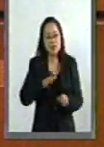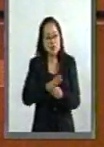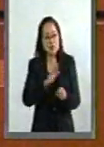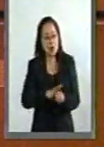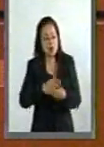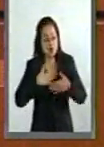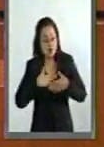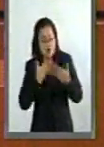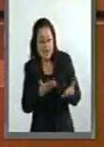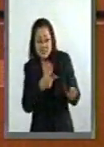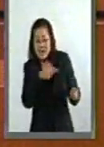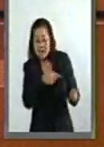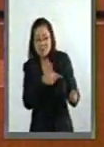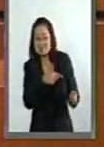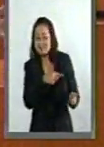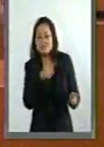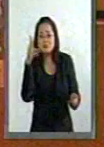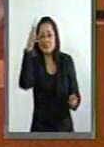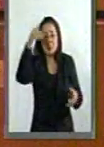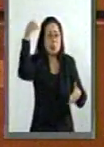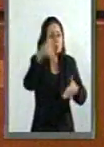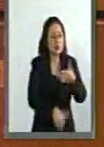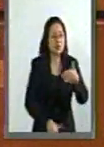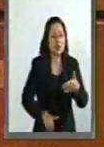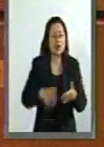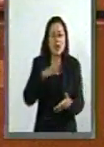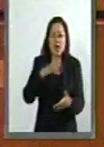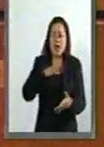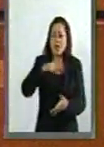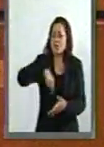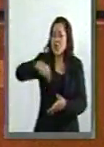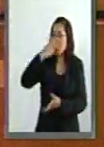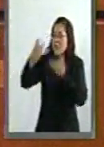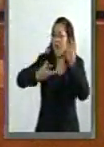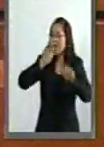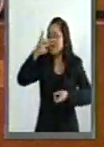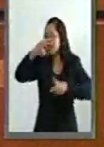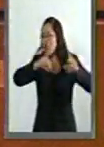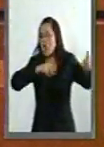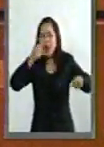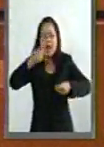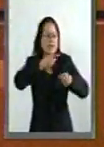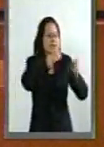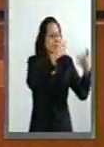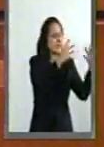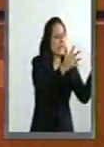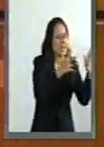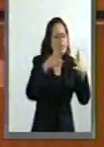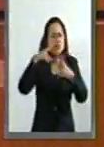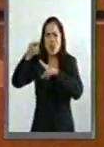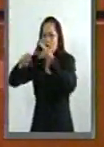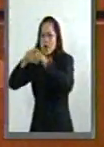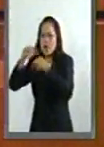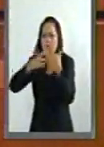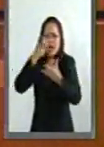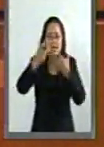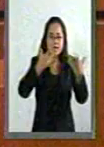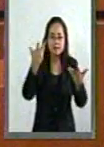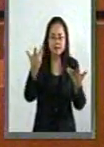de credibilidad. Se entremezclan los abucheos de indignación y los aplausos eufóricos